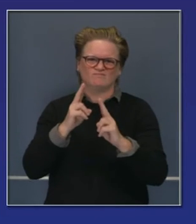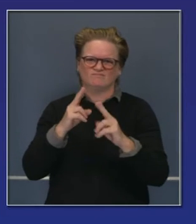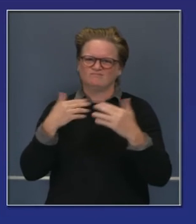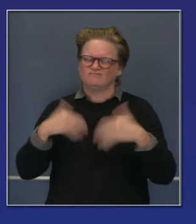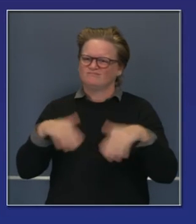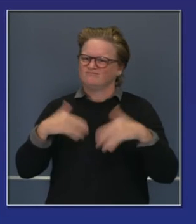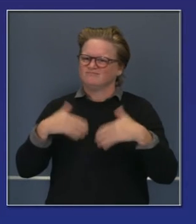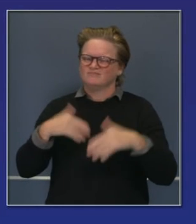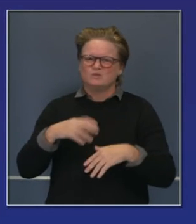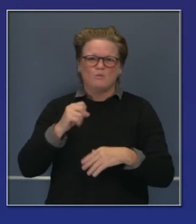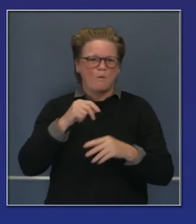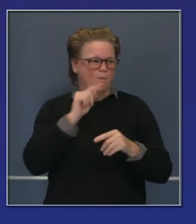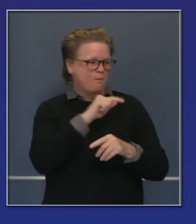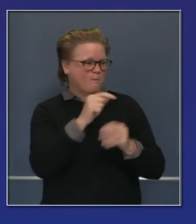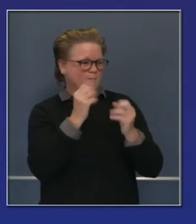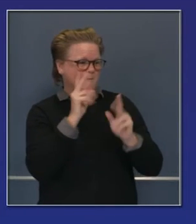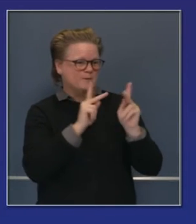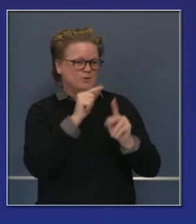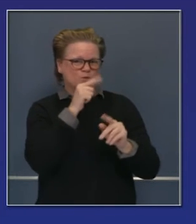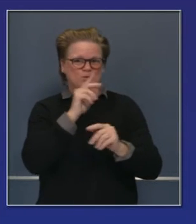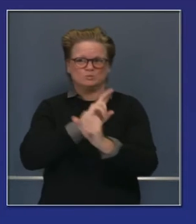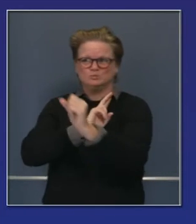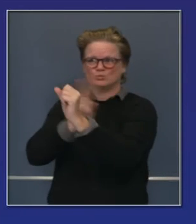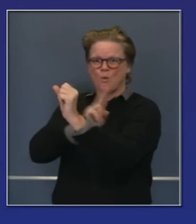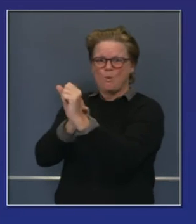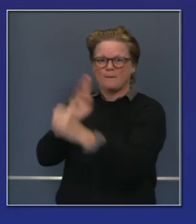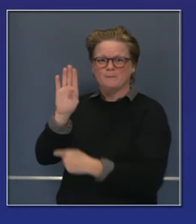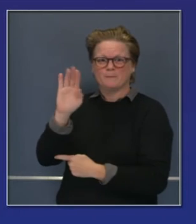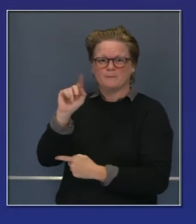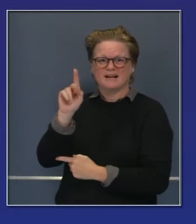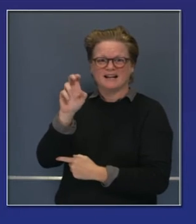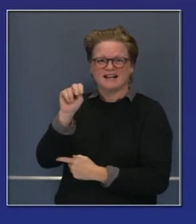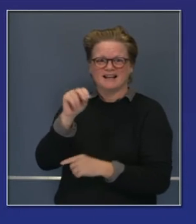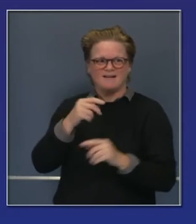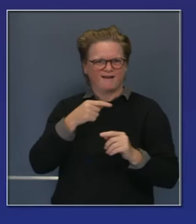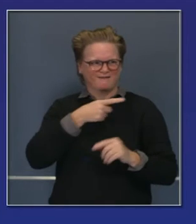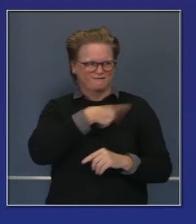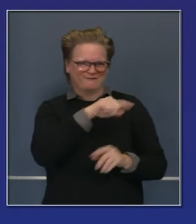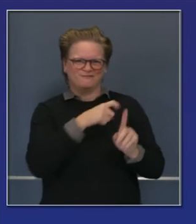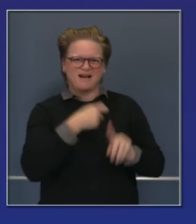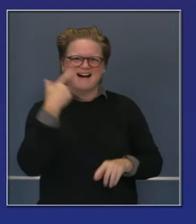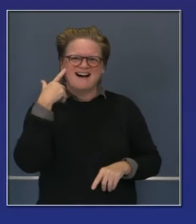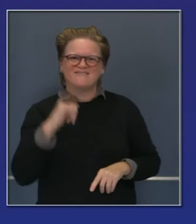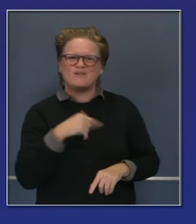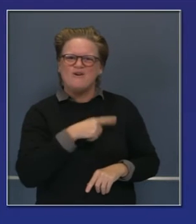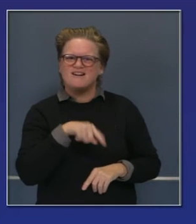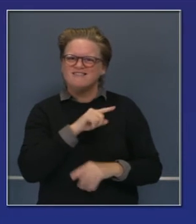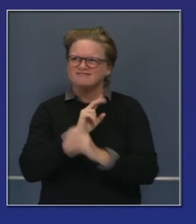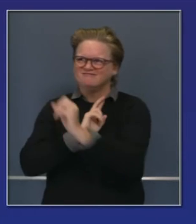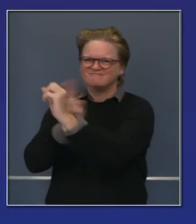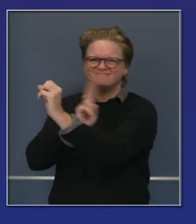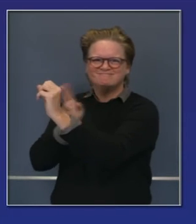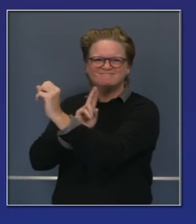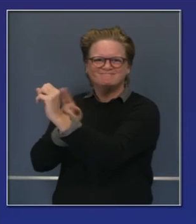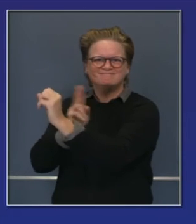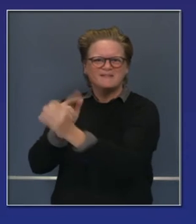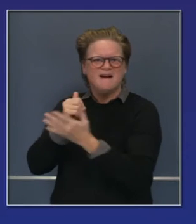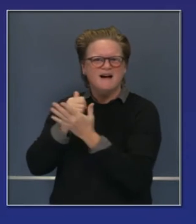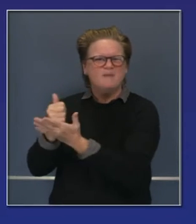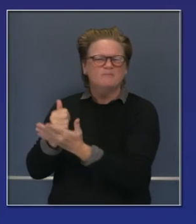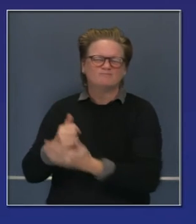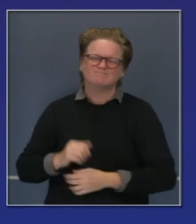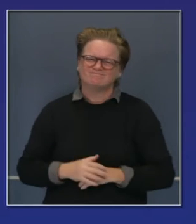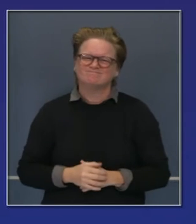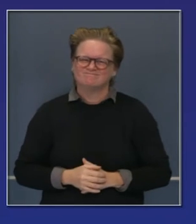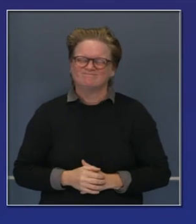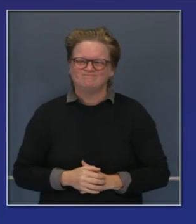este comité que está trabajando estrechamente con California, como la uña y carne, trabajando juntos con esas